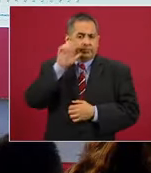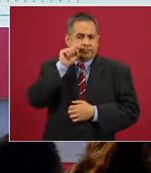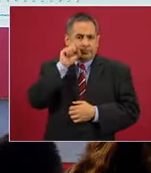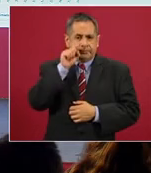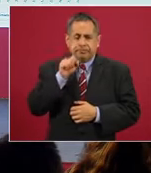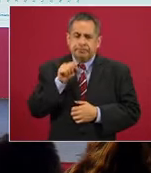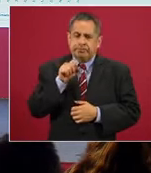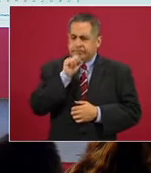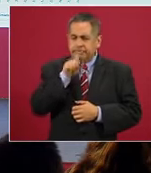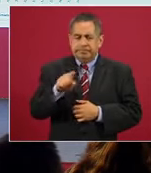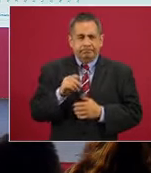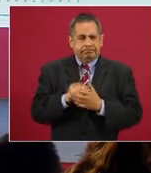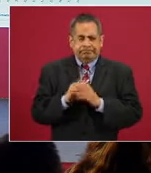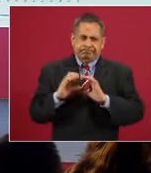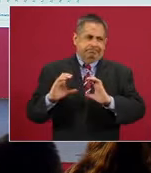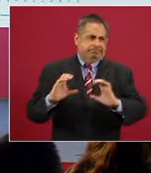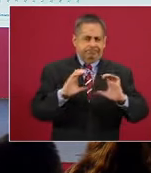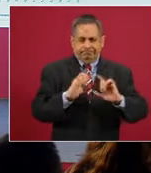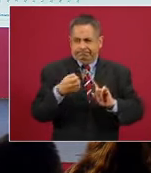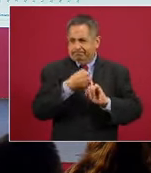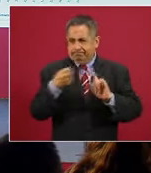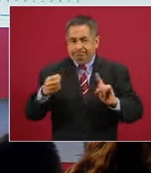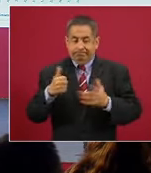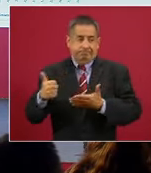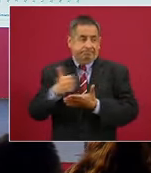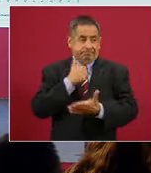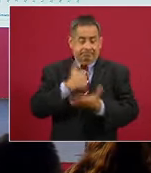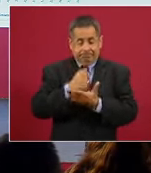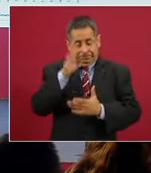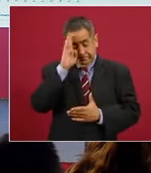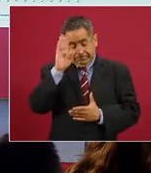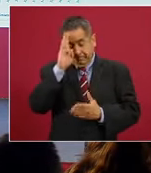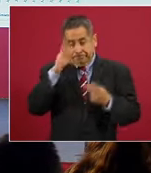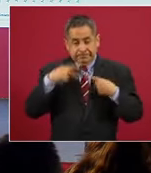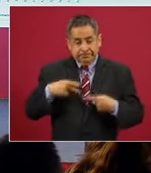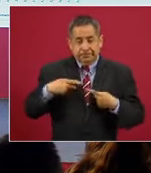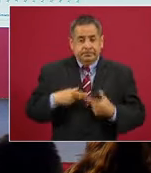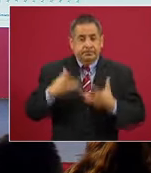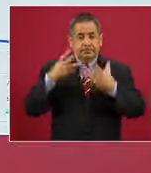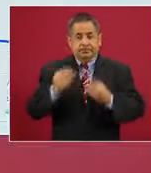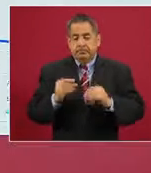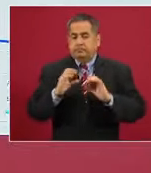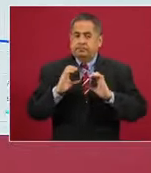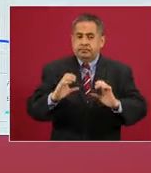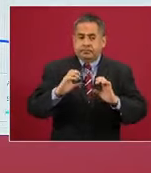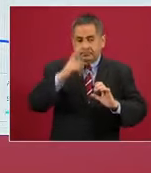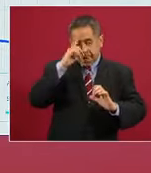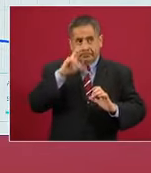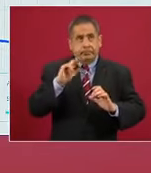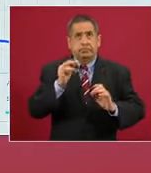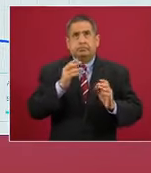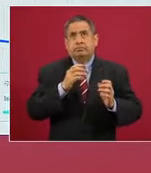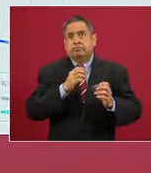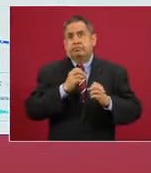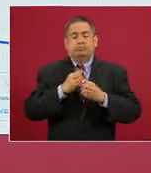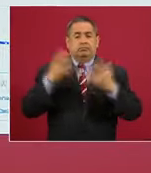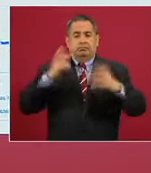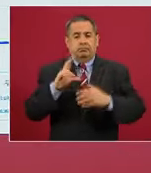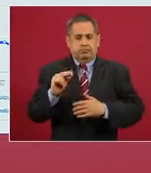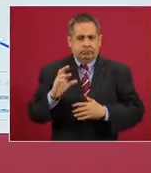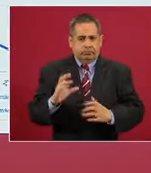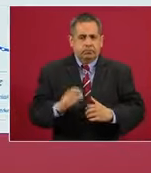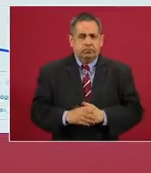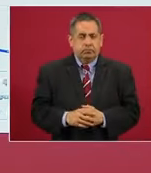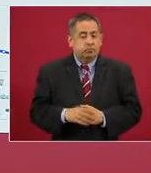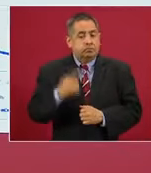mantener también mucho orden en una ciudad tan intensamente poblada para que no haya un descontrol. Sin embargo, quiero destacar